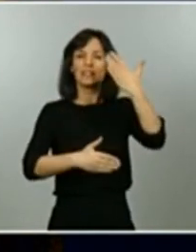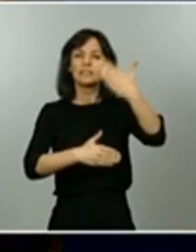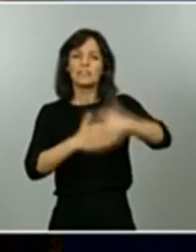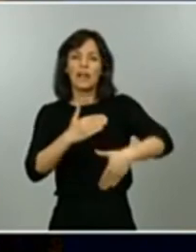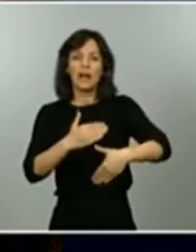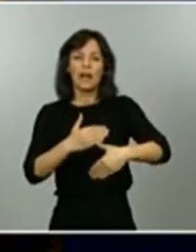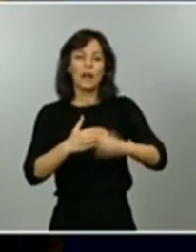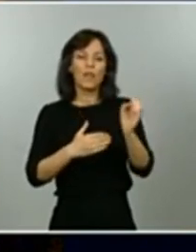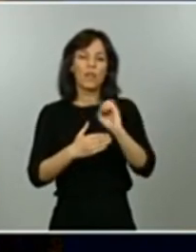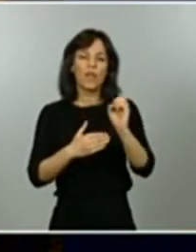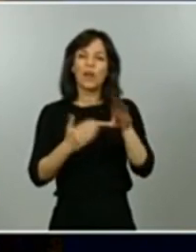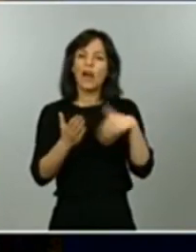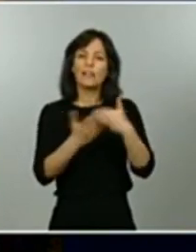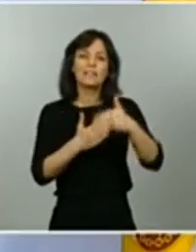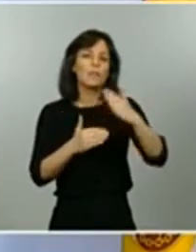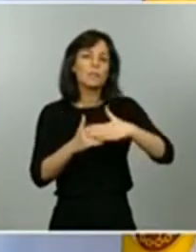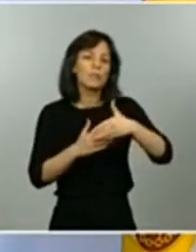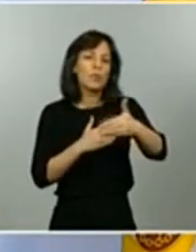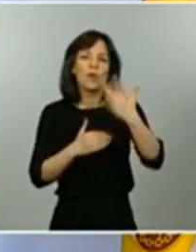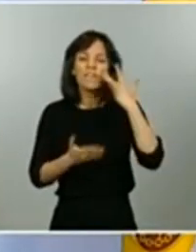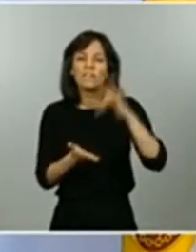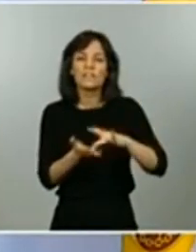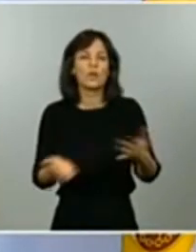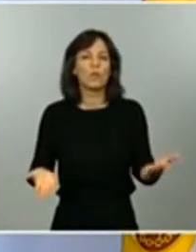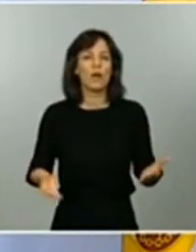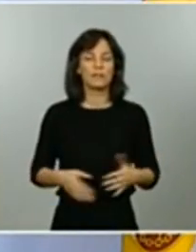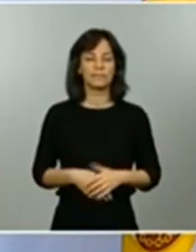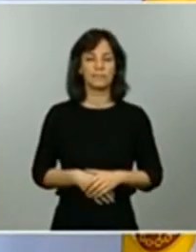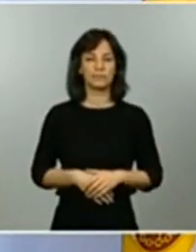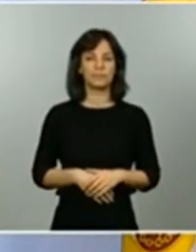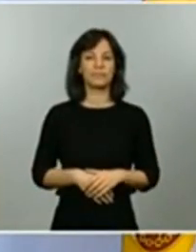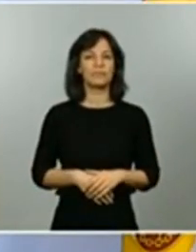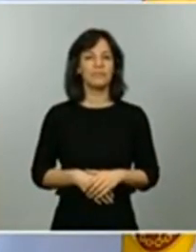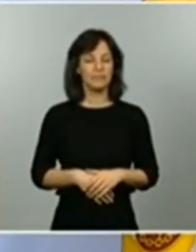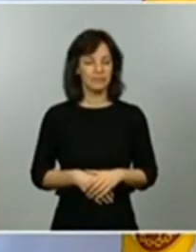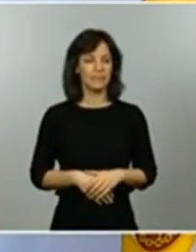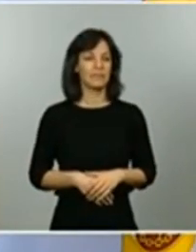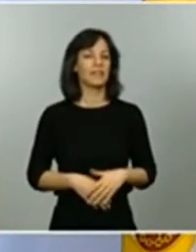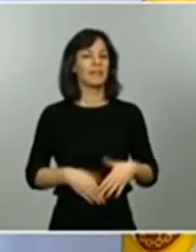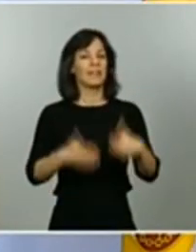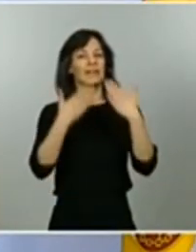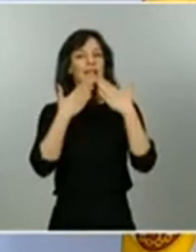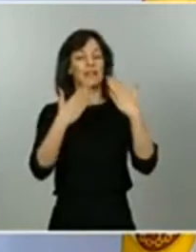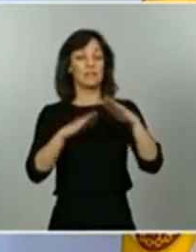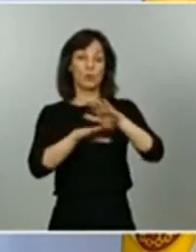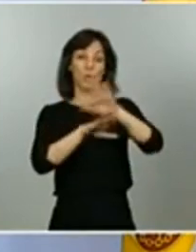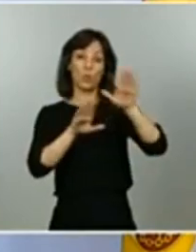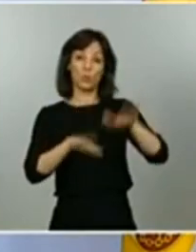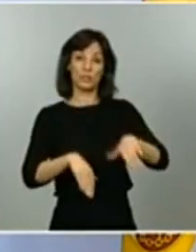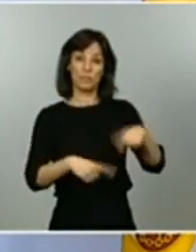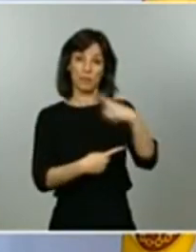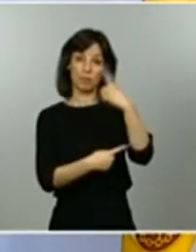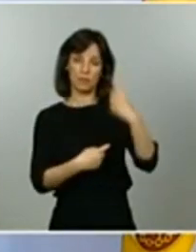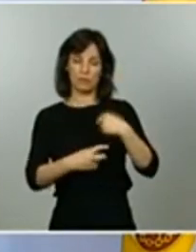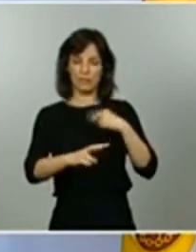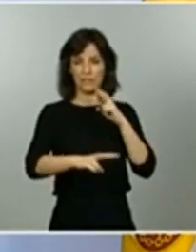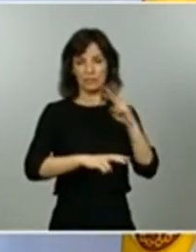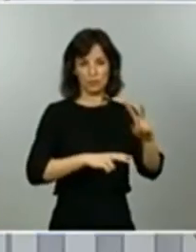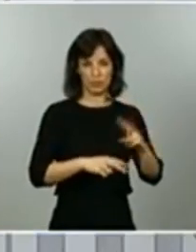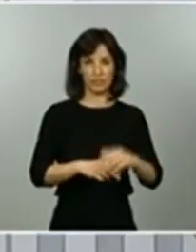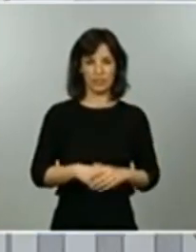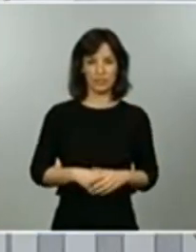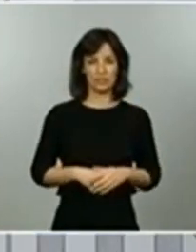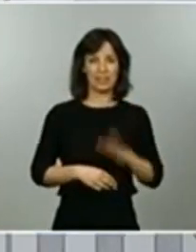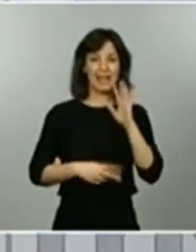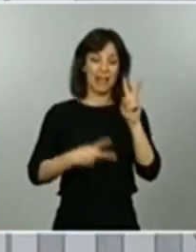gracias muchas gracias Adrián yo le voy a contestar la última pregunta que usted ha formulado y las otras dos restantes